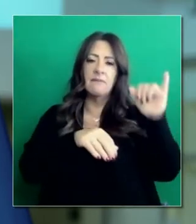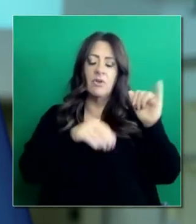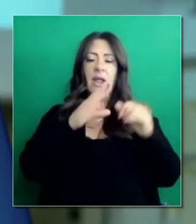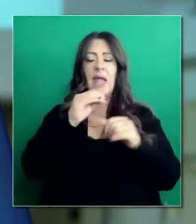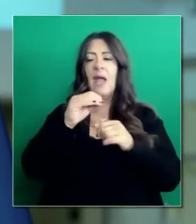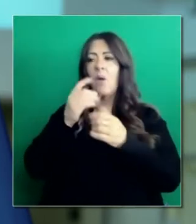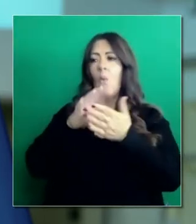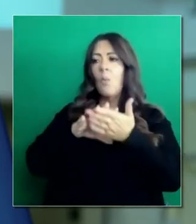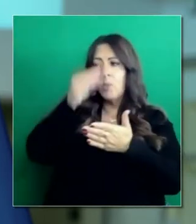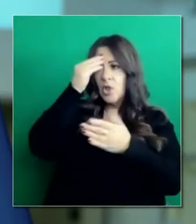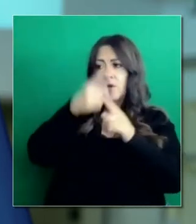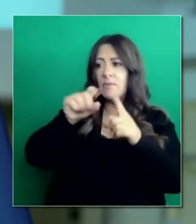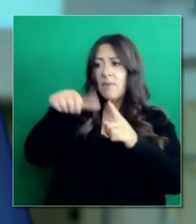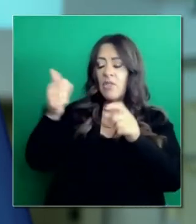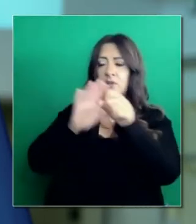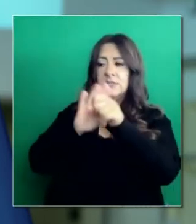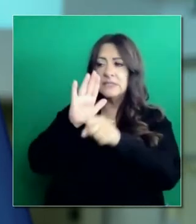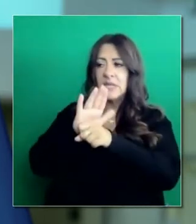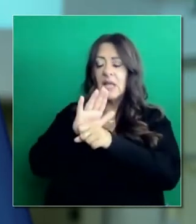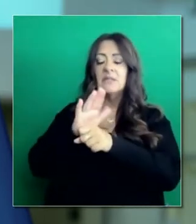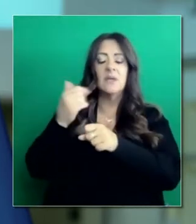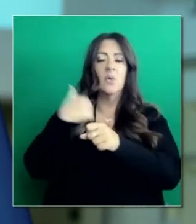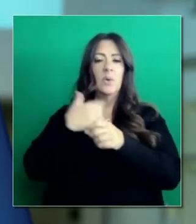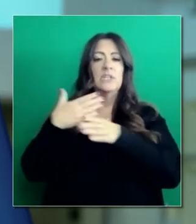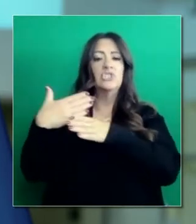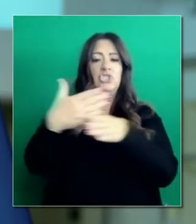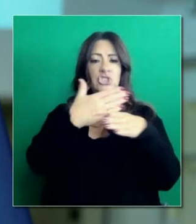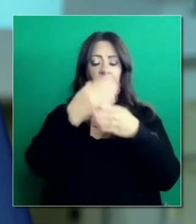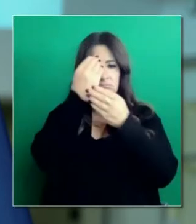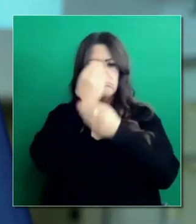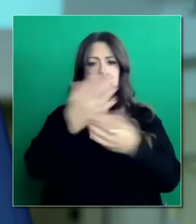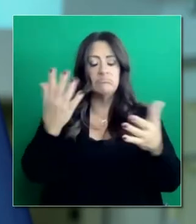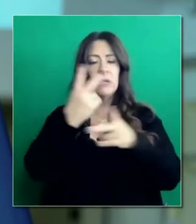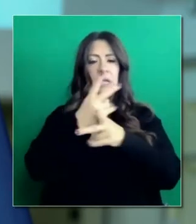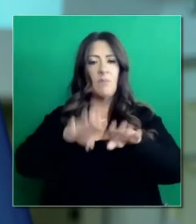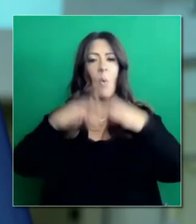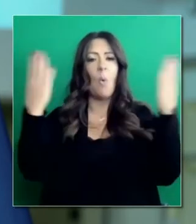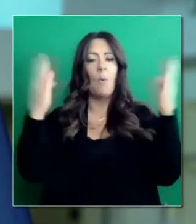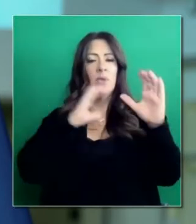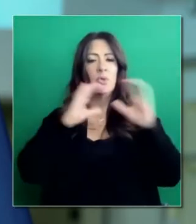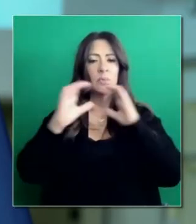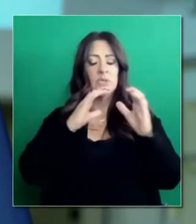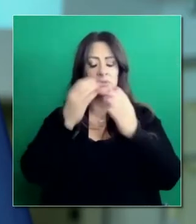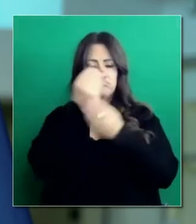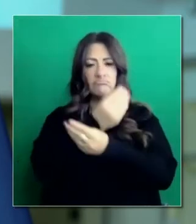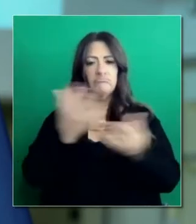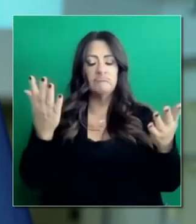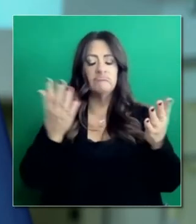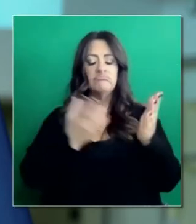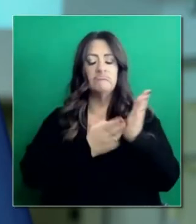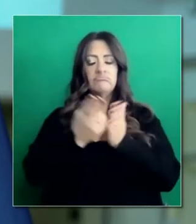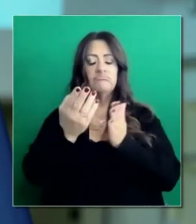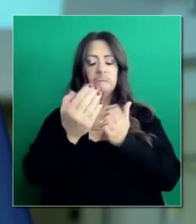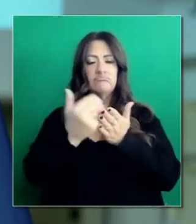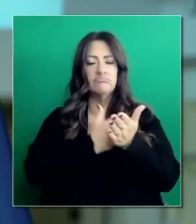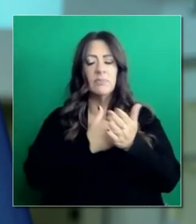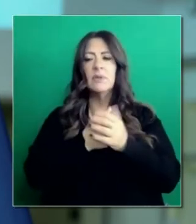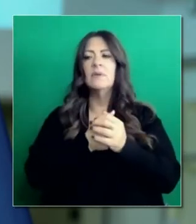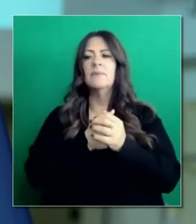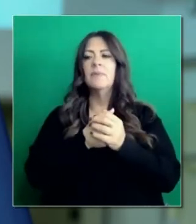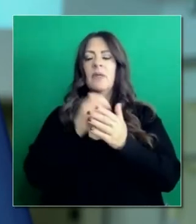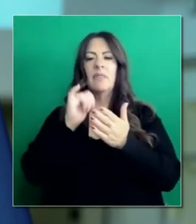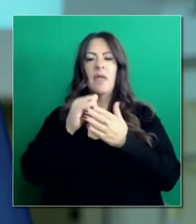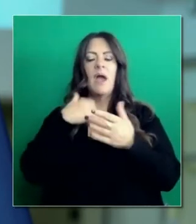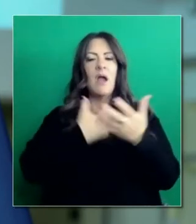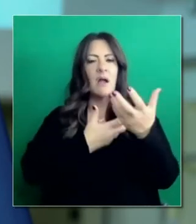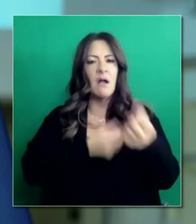compartiendo esto públicamente, compartiendo las lecciones aprendidas y seguir edificando la confianza de nuestro Estado y que